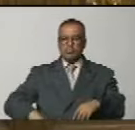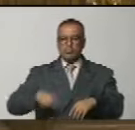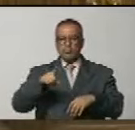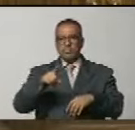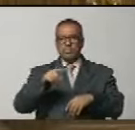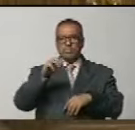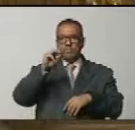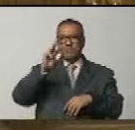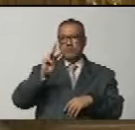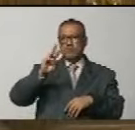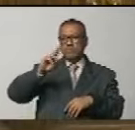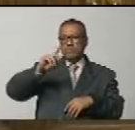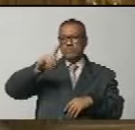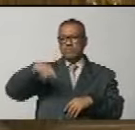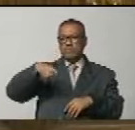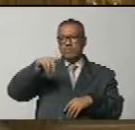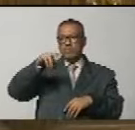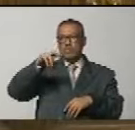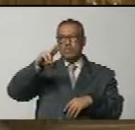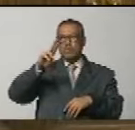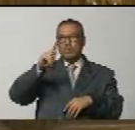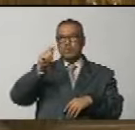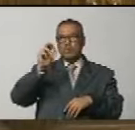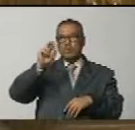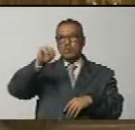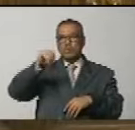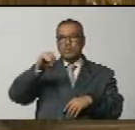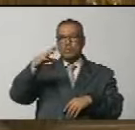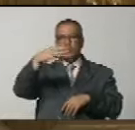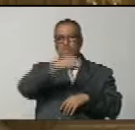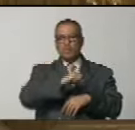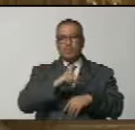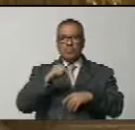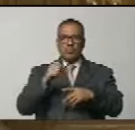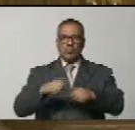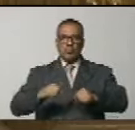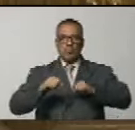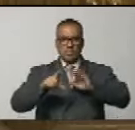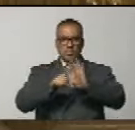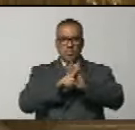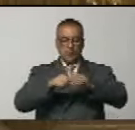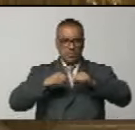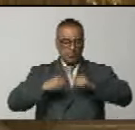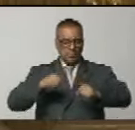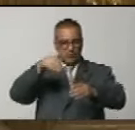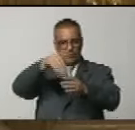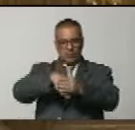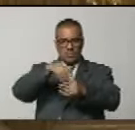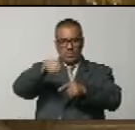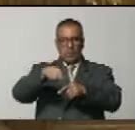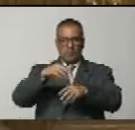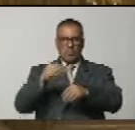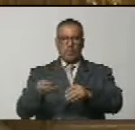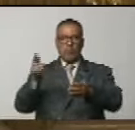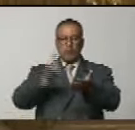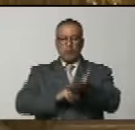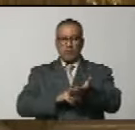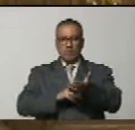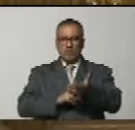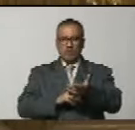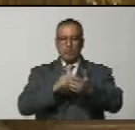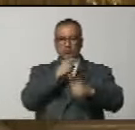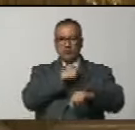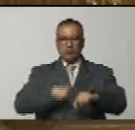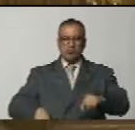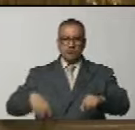Vladimir Vladimir Putin obtuvo un legítimo triunfo electoral al ser reelecto como